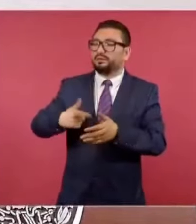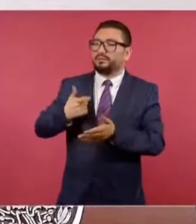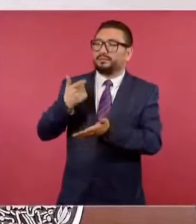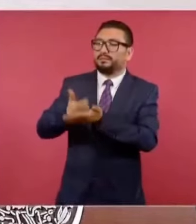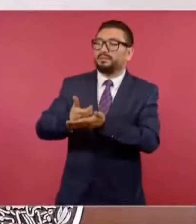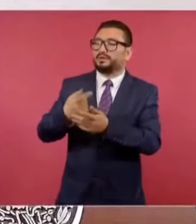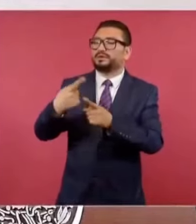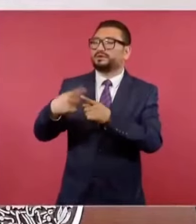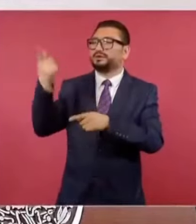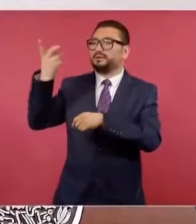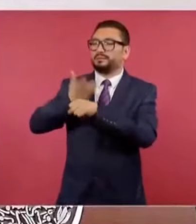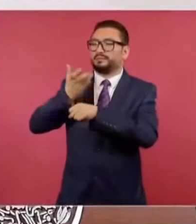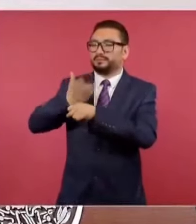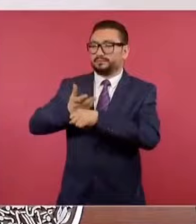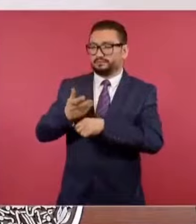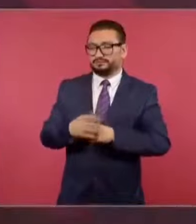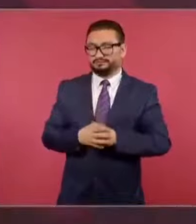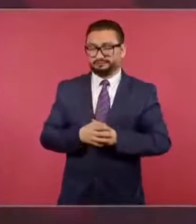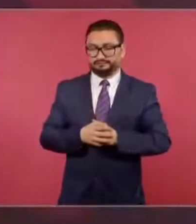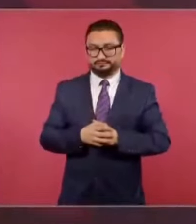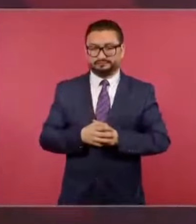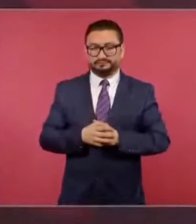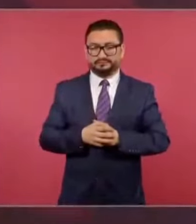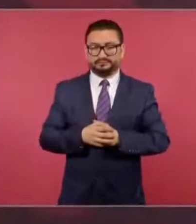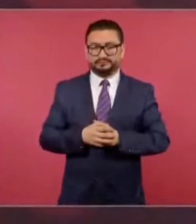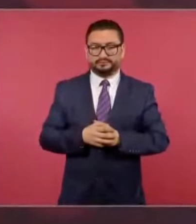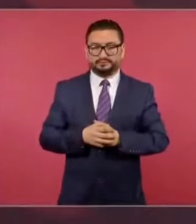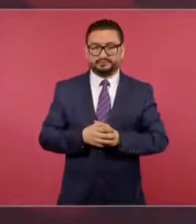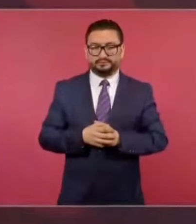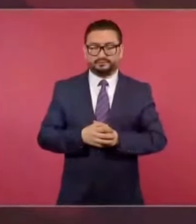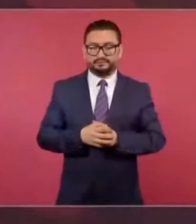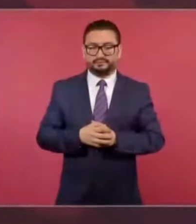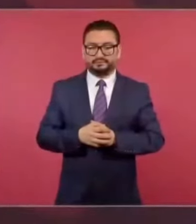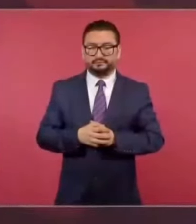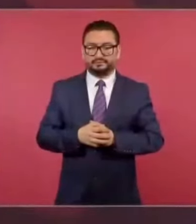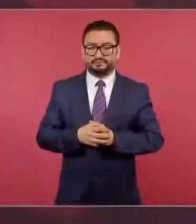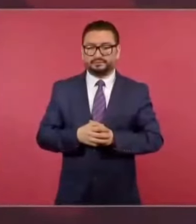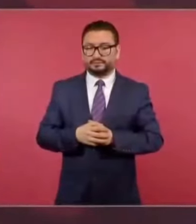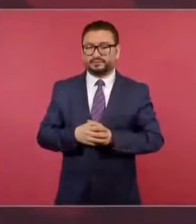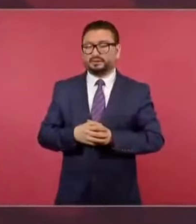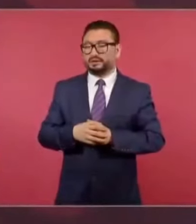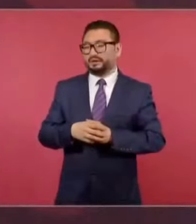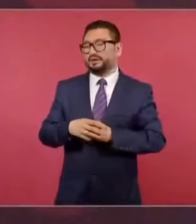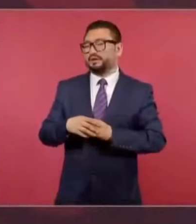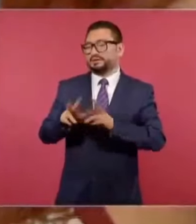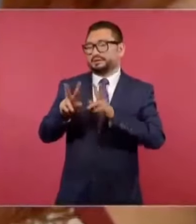hablando en plata.